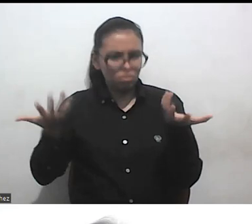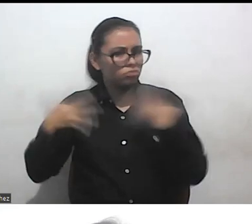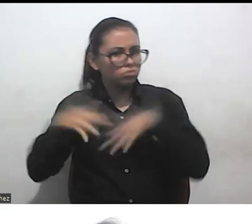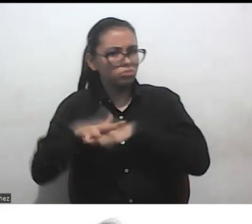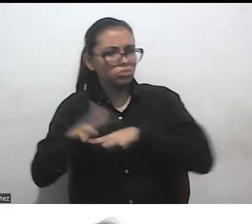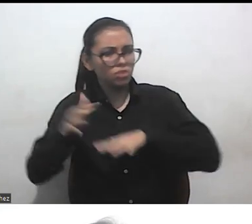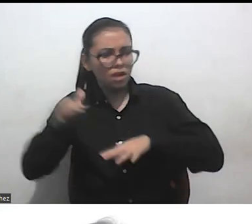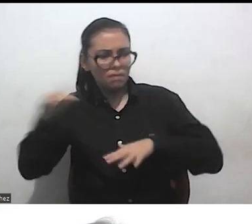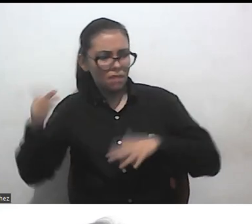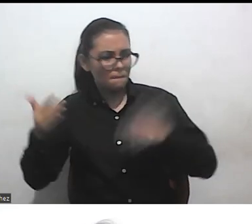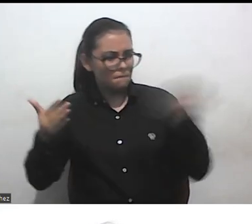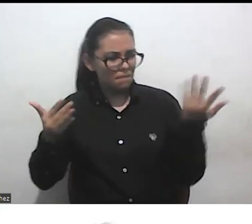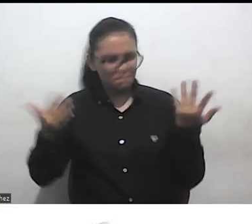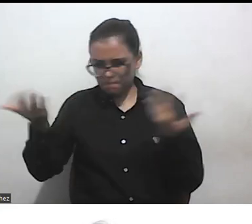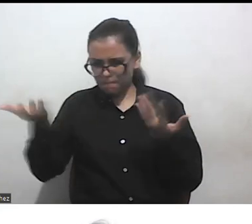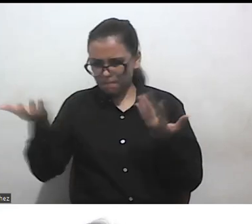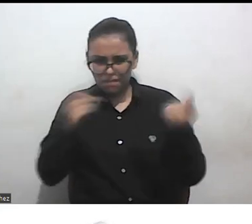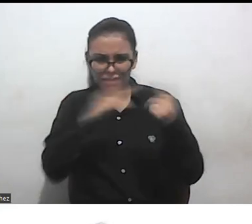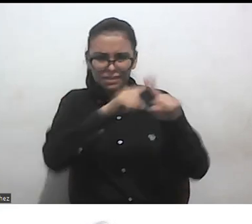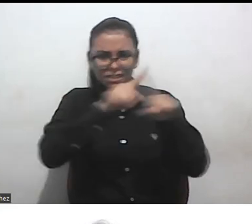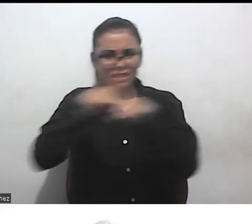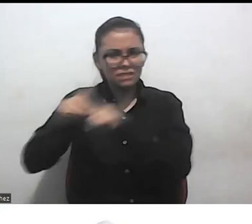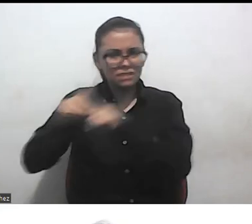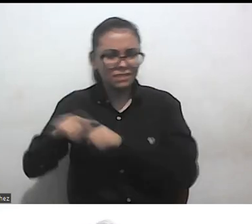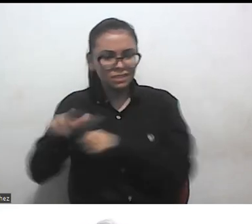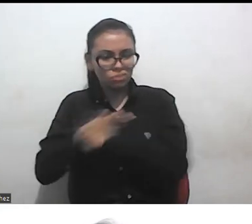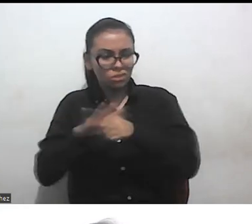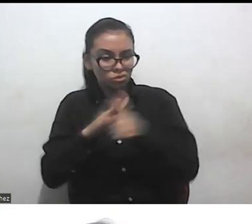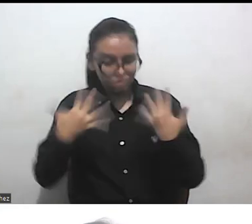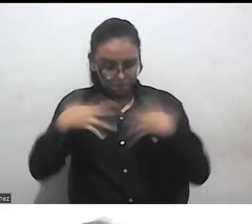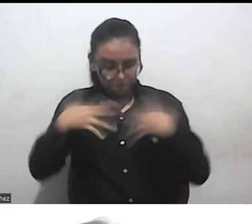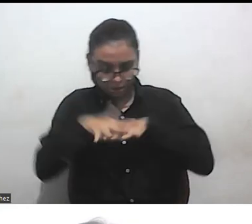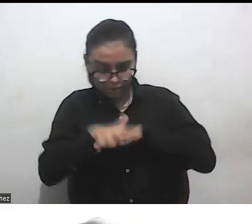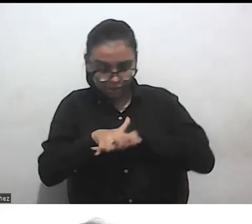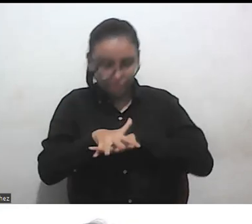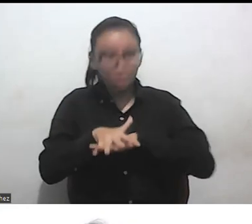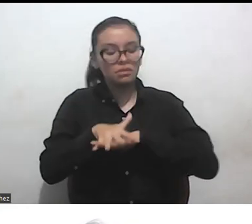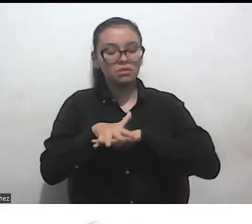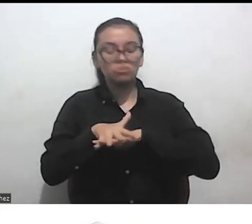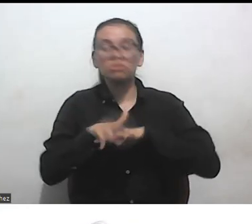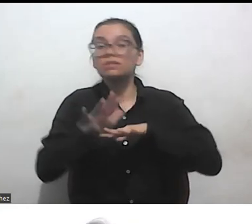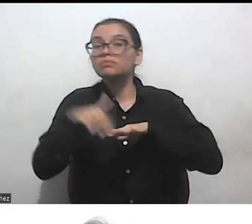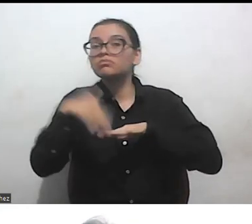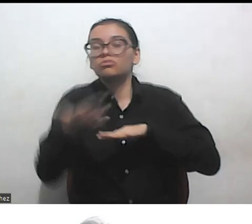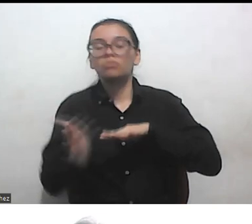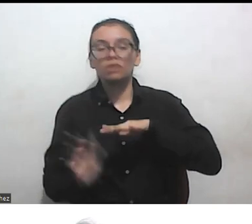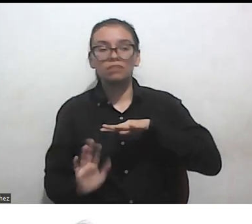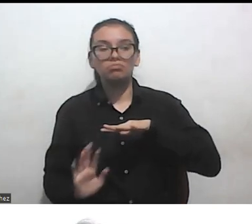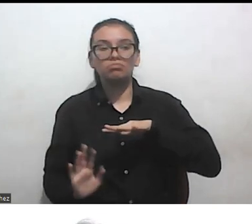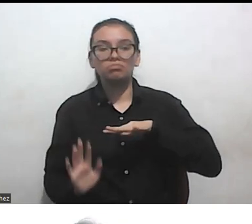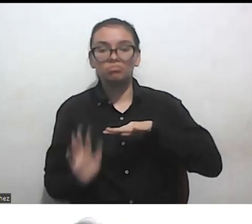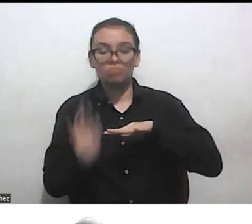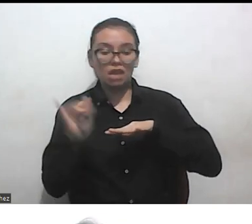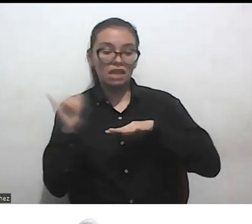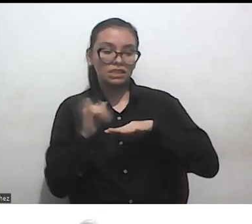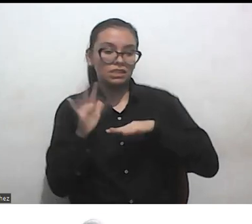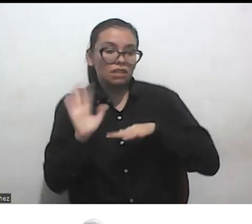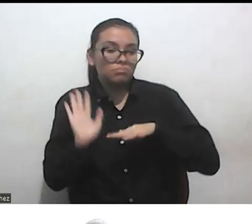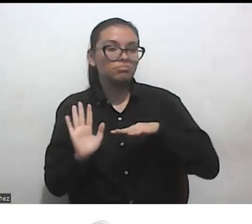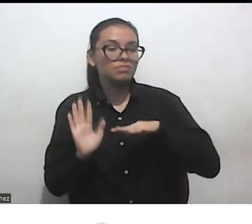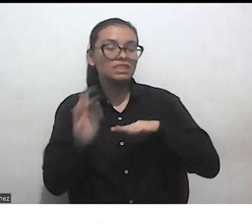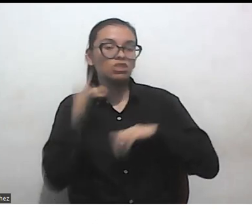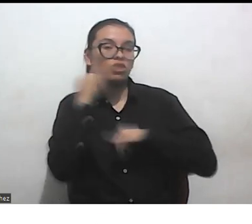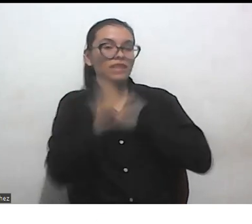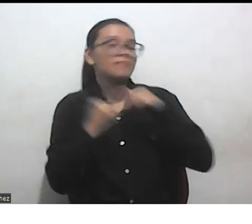en la interseccionalidad, va a ir más allá de hablar en concreto de identidades,